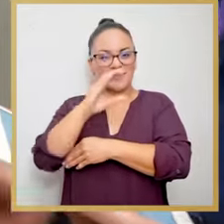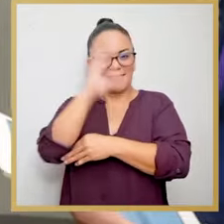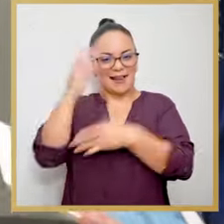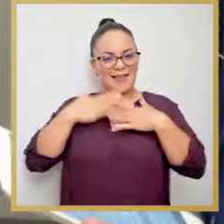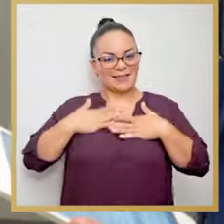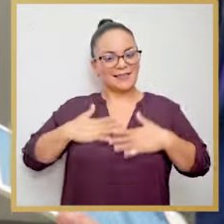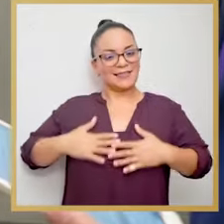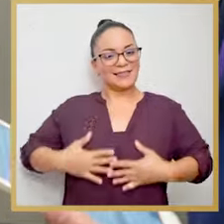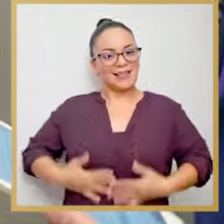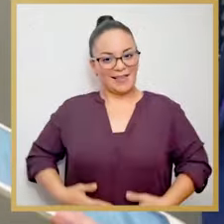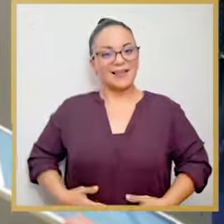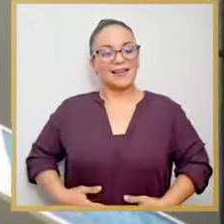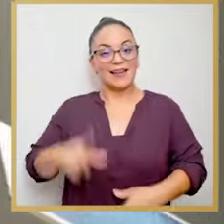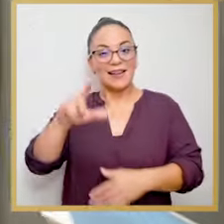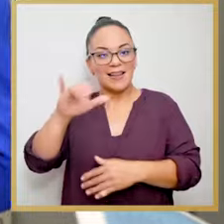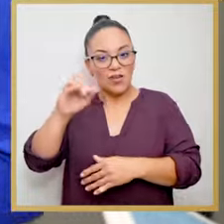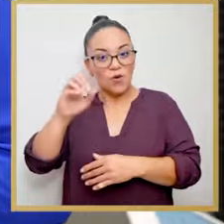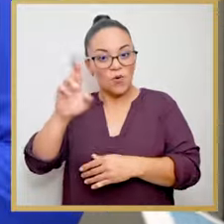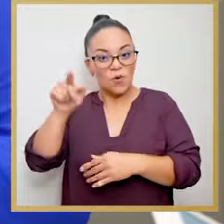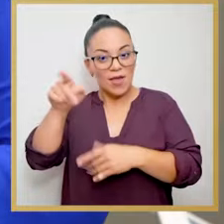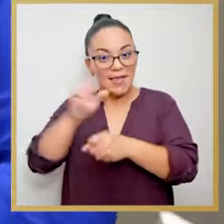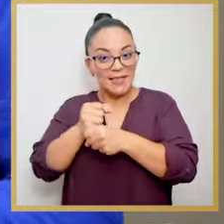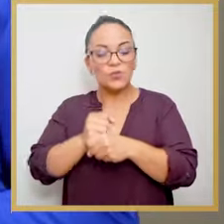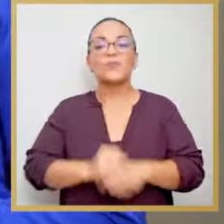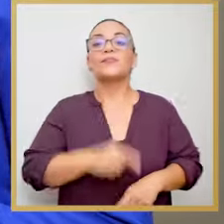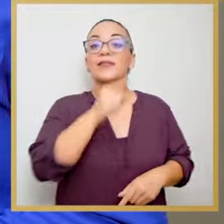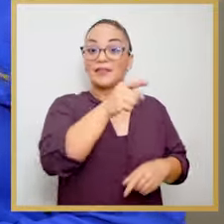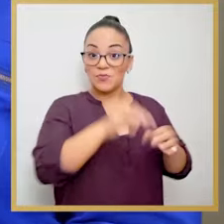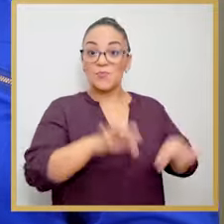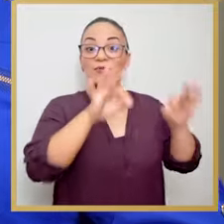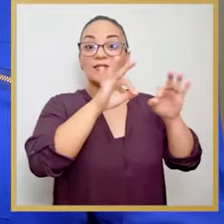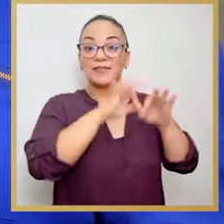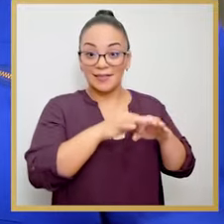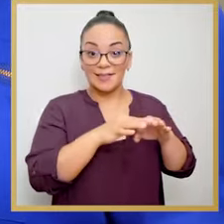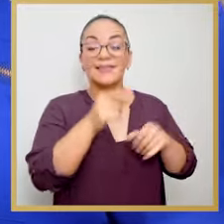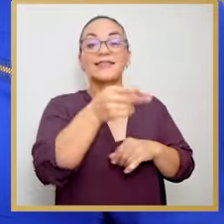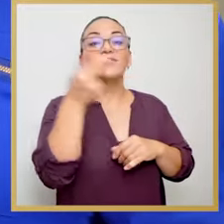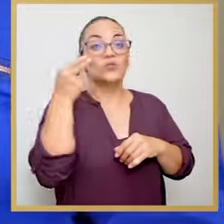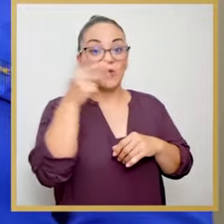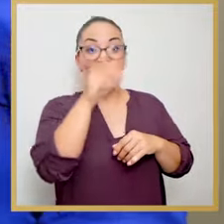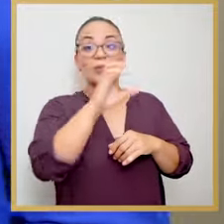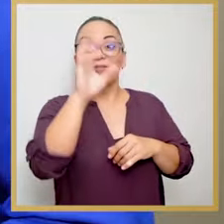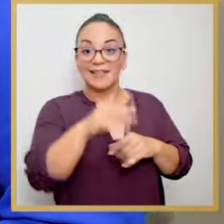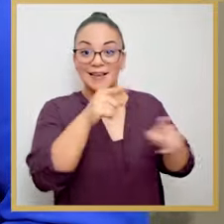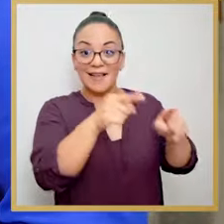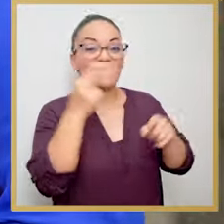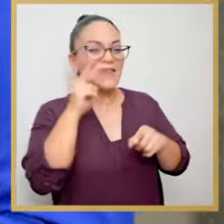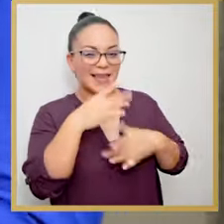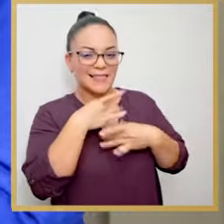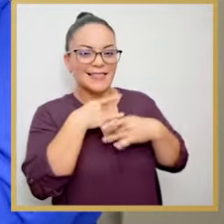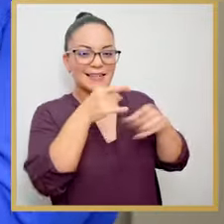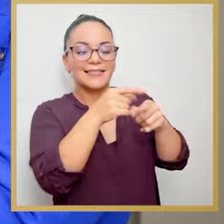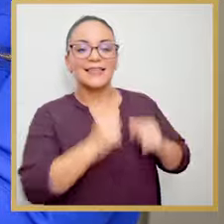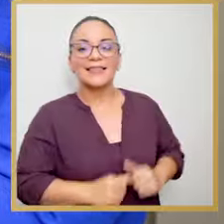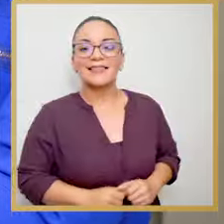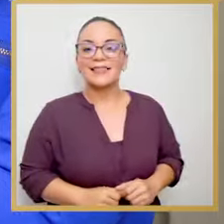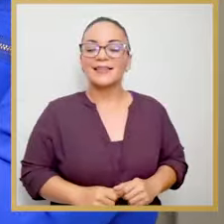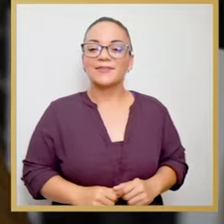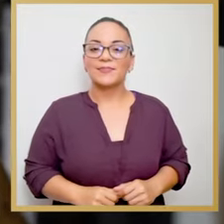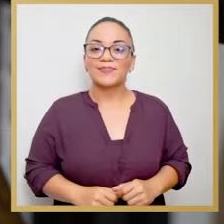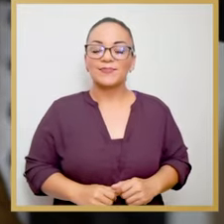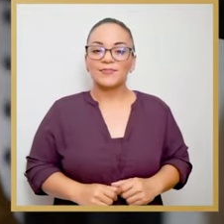Rodríguez. Exactamente. Uno de los imaginarios más importantes en la historia de Costa Rica. Ven que interesante. Si usted ve,